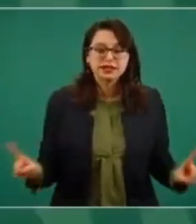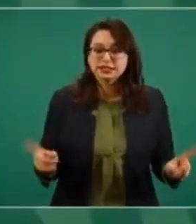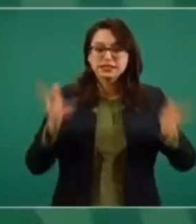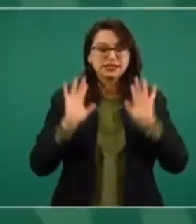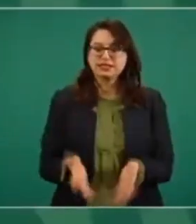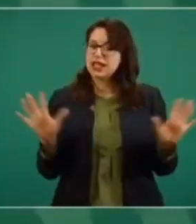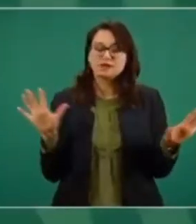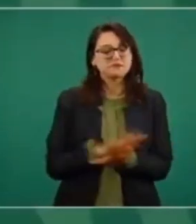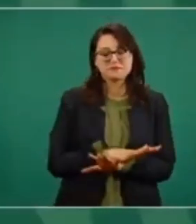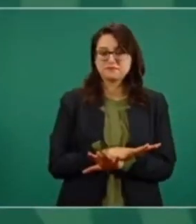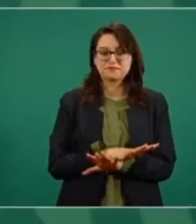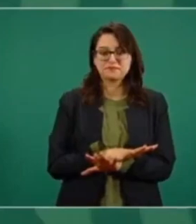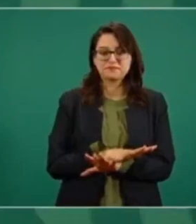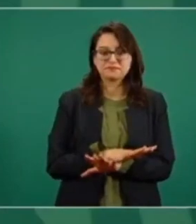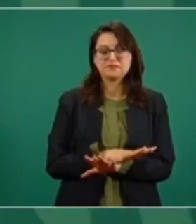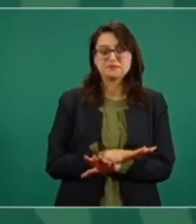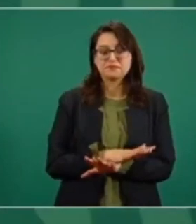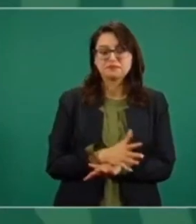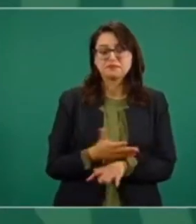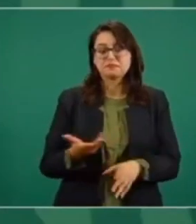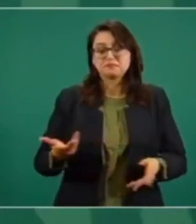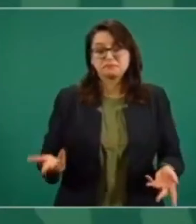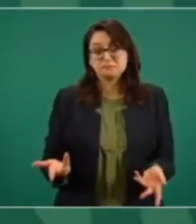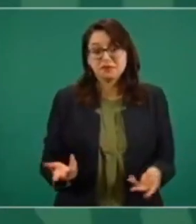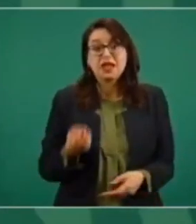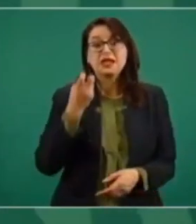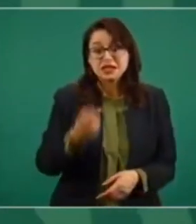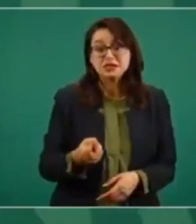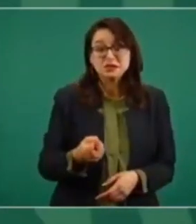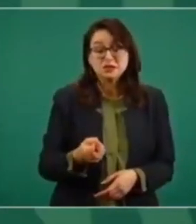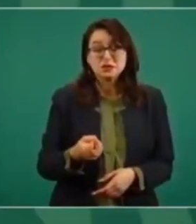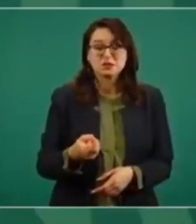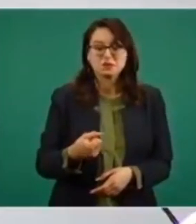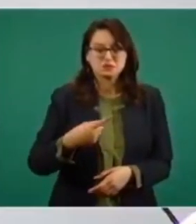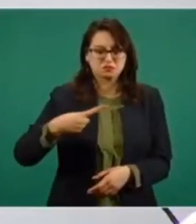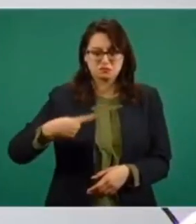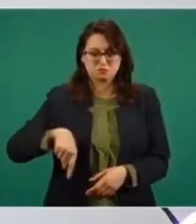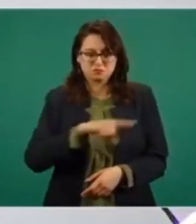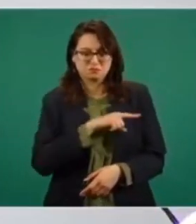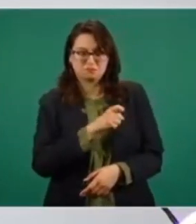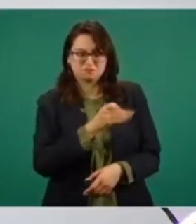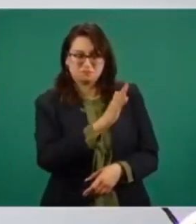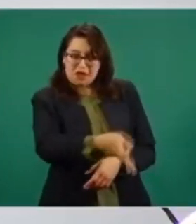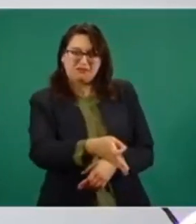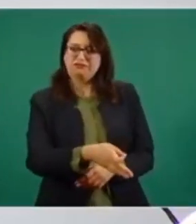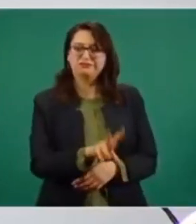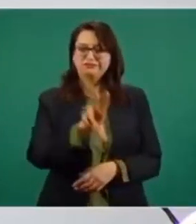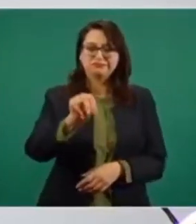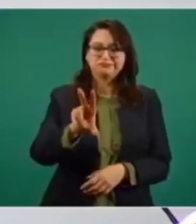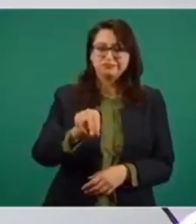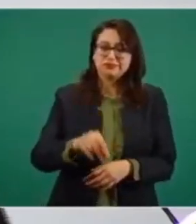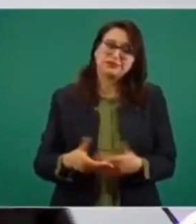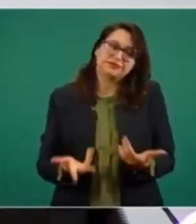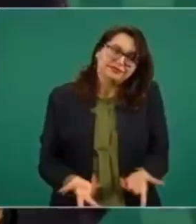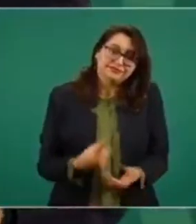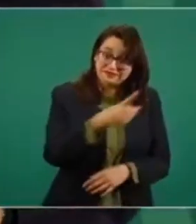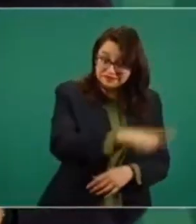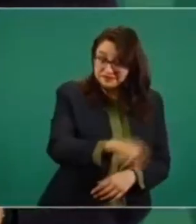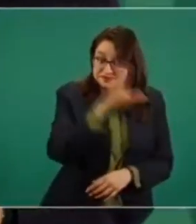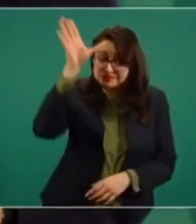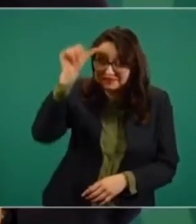Desde luego no se acepta, imagínense, si van a estar de acuerdo. Los que